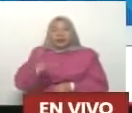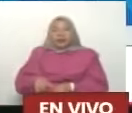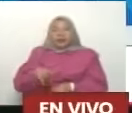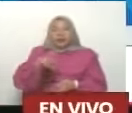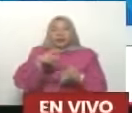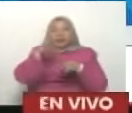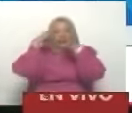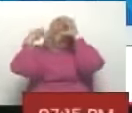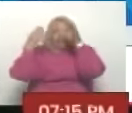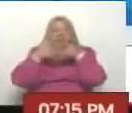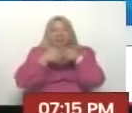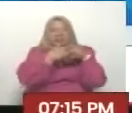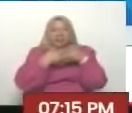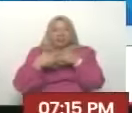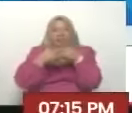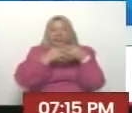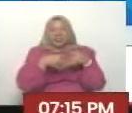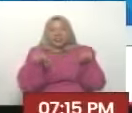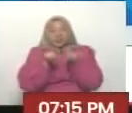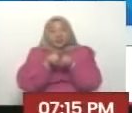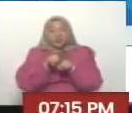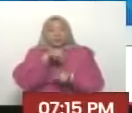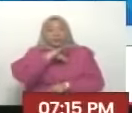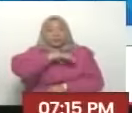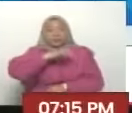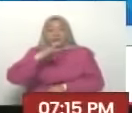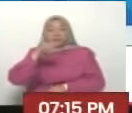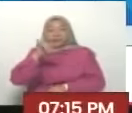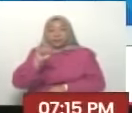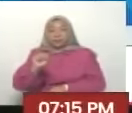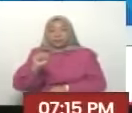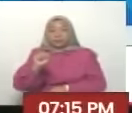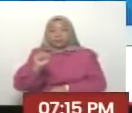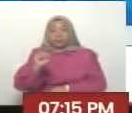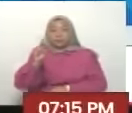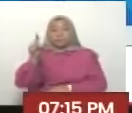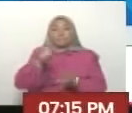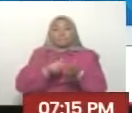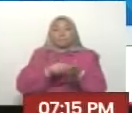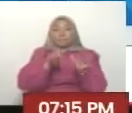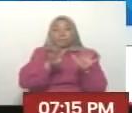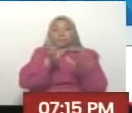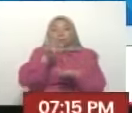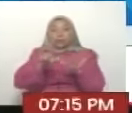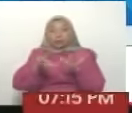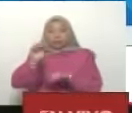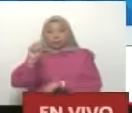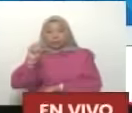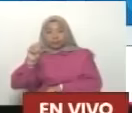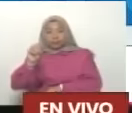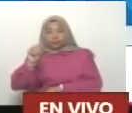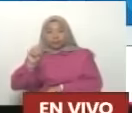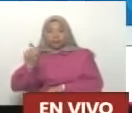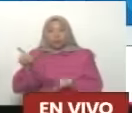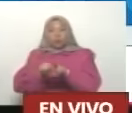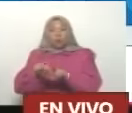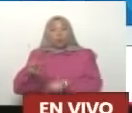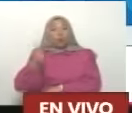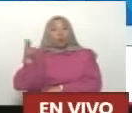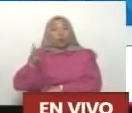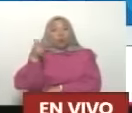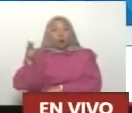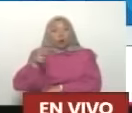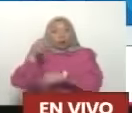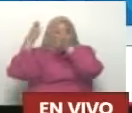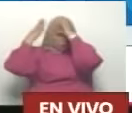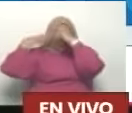Departamento de Estado por la CIA en los años 70 se recordaba en Uruguay el asalto a la embajada de